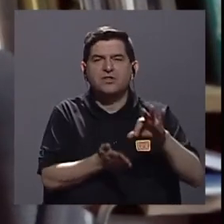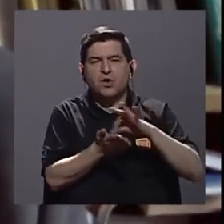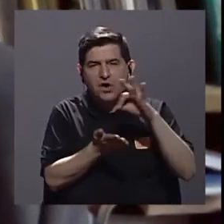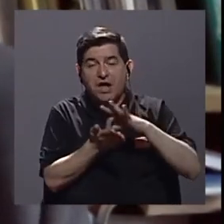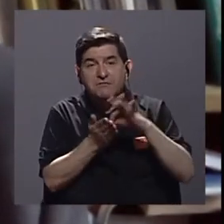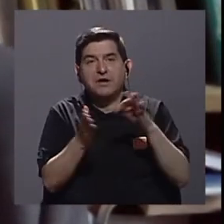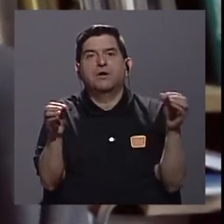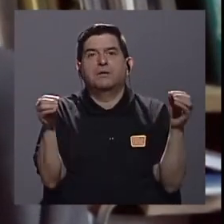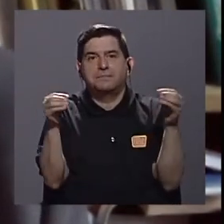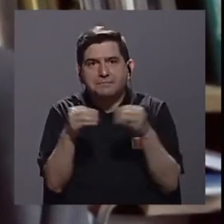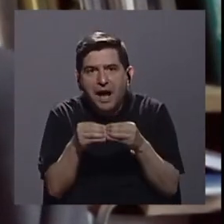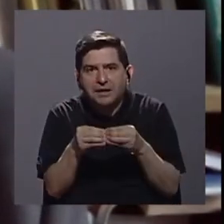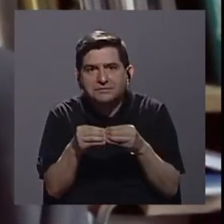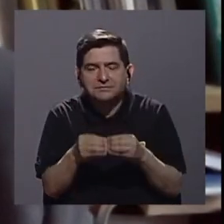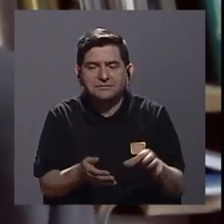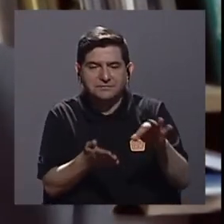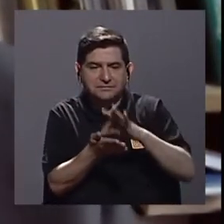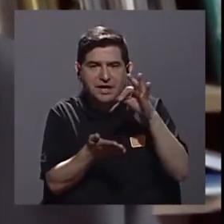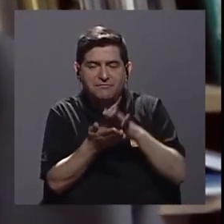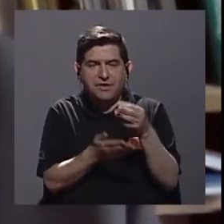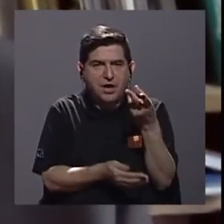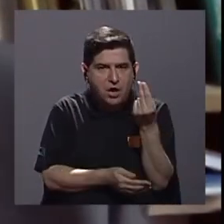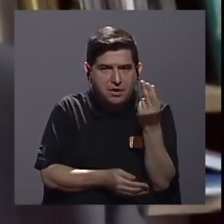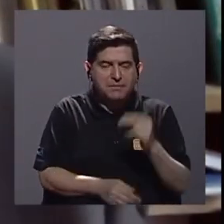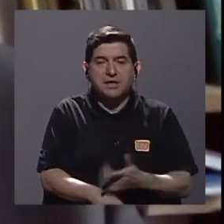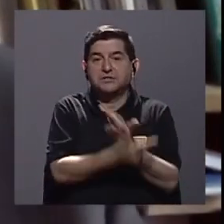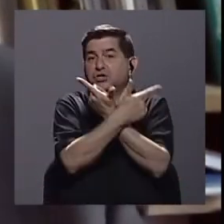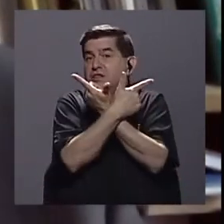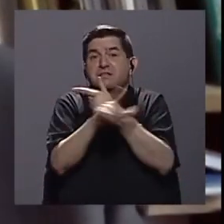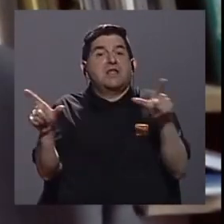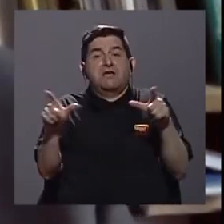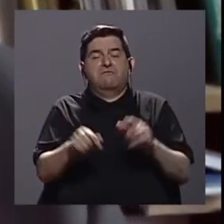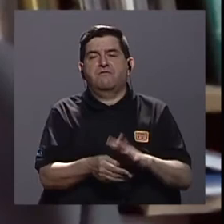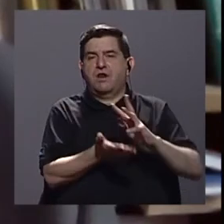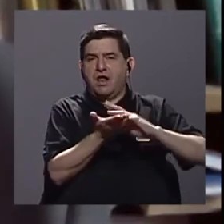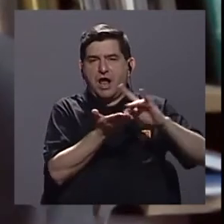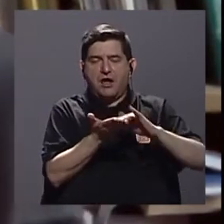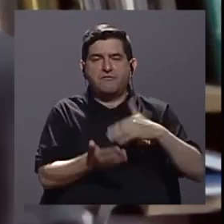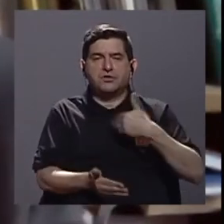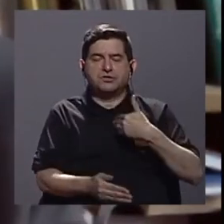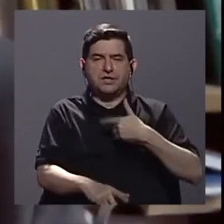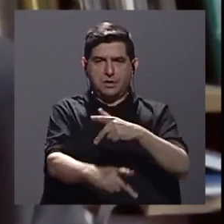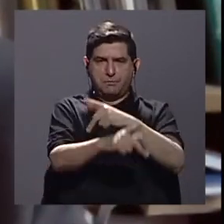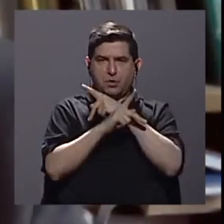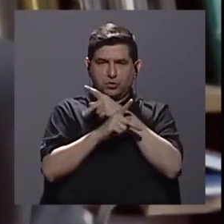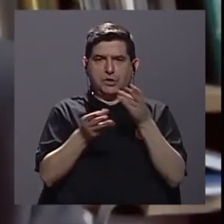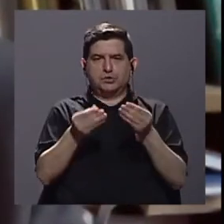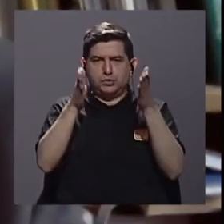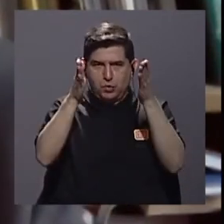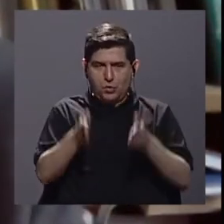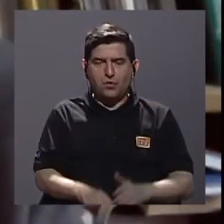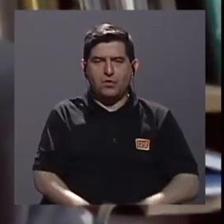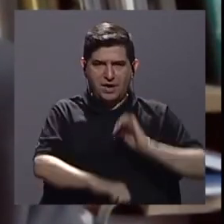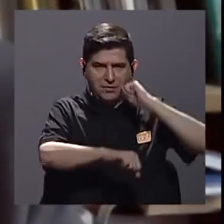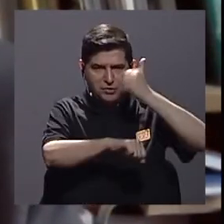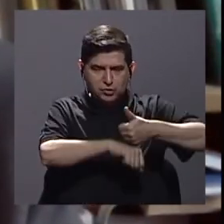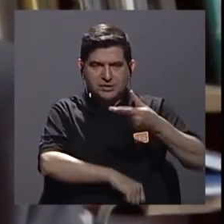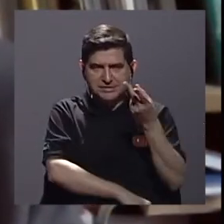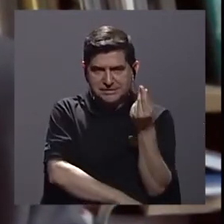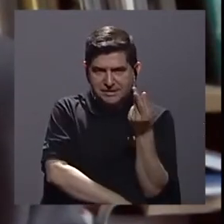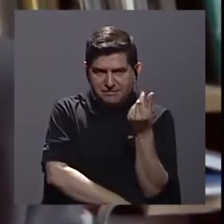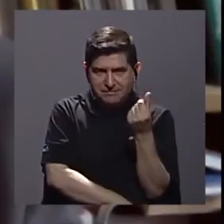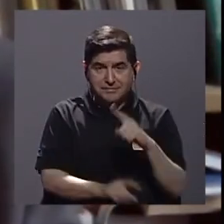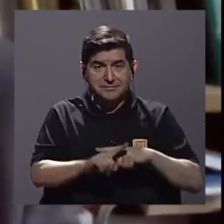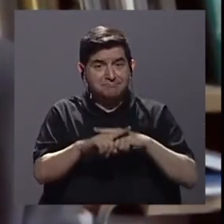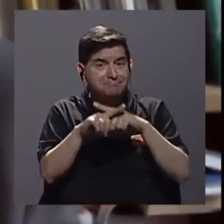más, porque en frijol además el precio está a la libre. En el arroz, digamos, hay una salvaguarda para los productores, que es la fijación de precio, pero